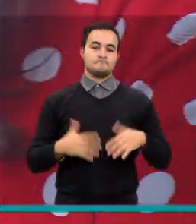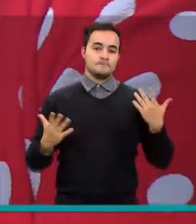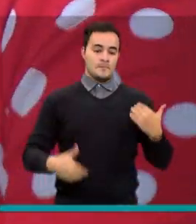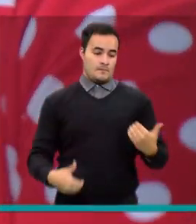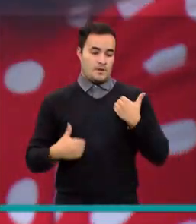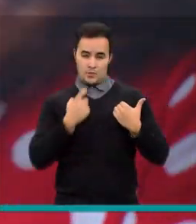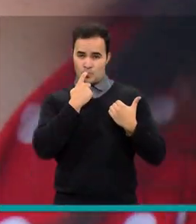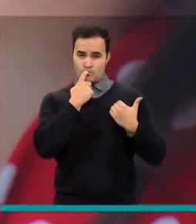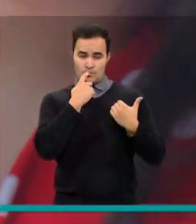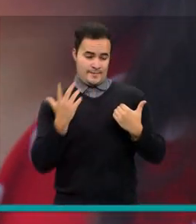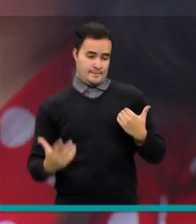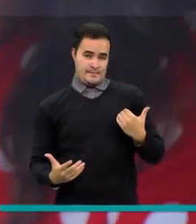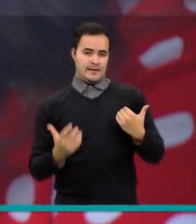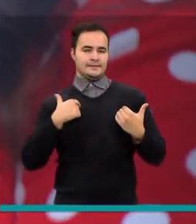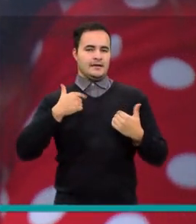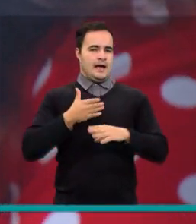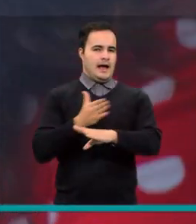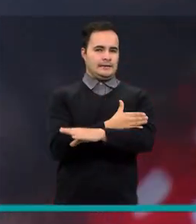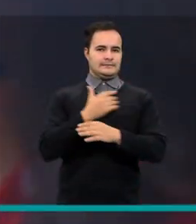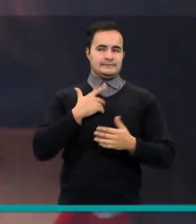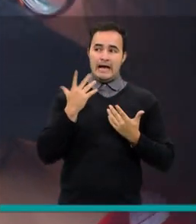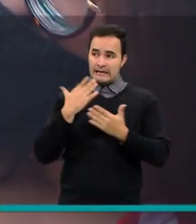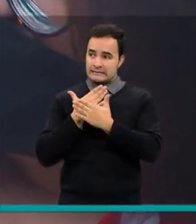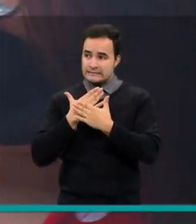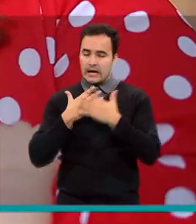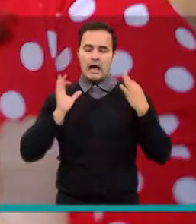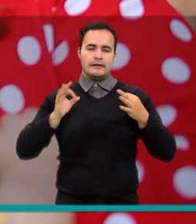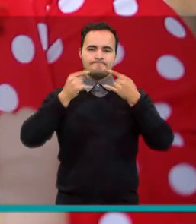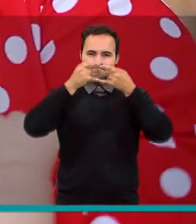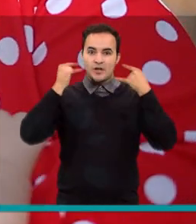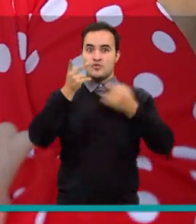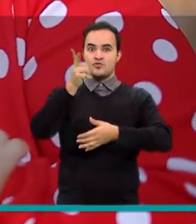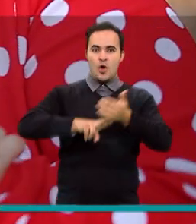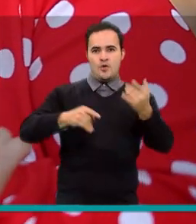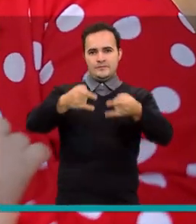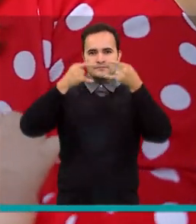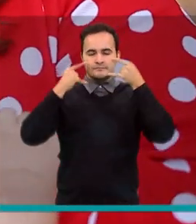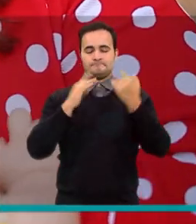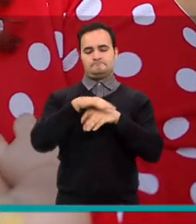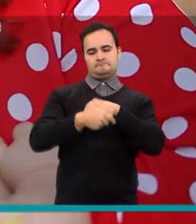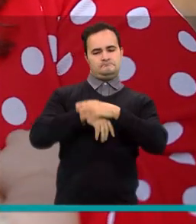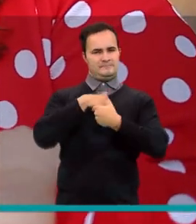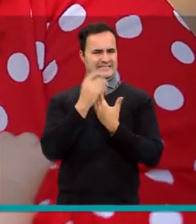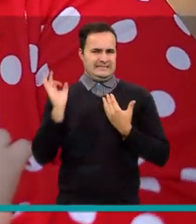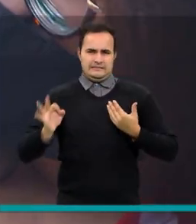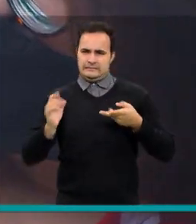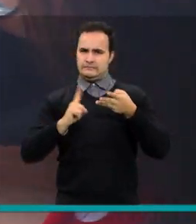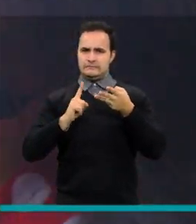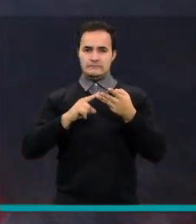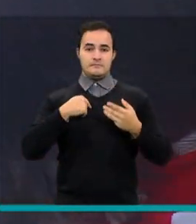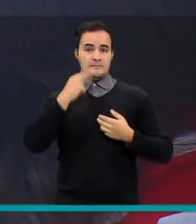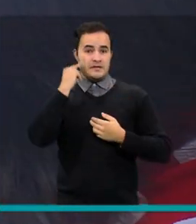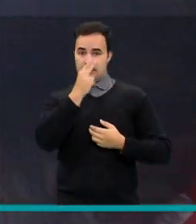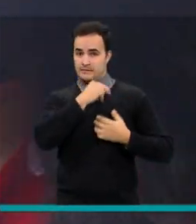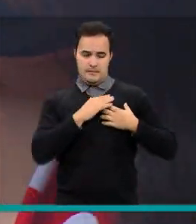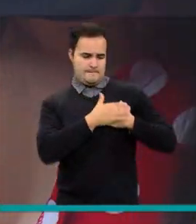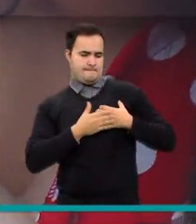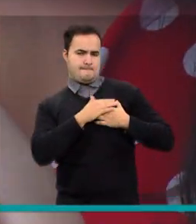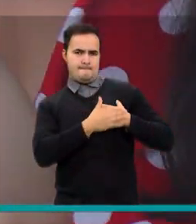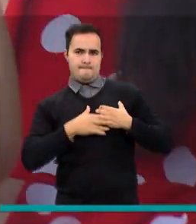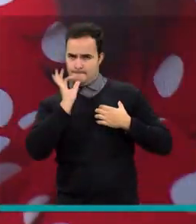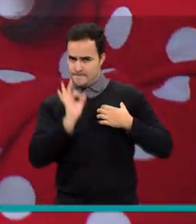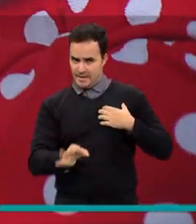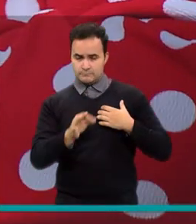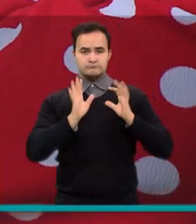Para lactar a mi bebé, yo siempre me ponía doble tapabocas, lavado de manos, lavado muy bien de los senos,